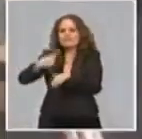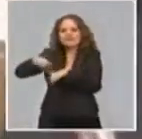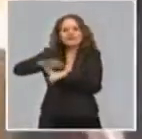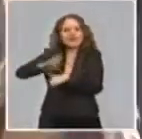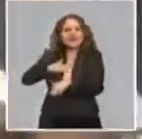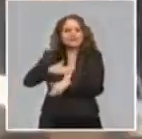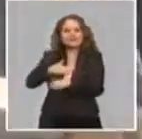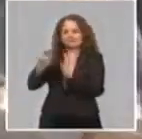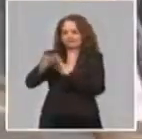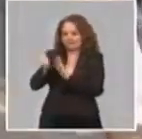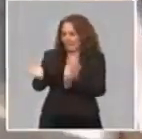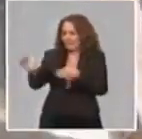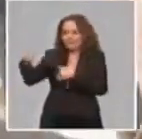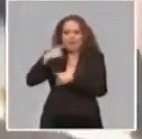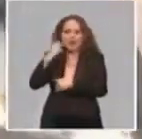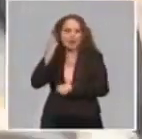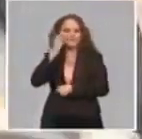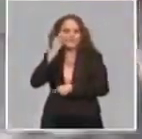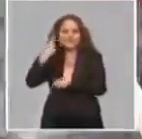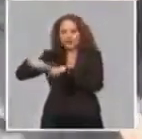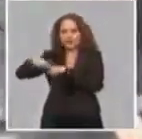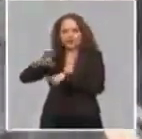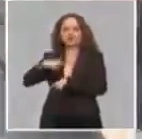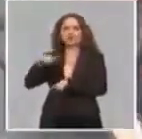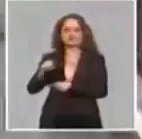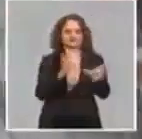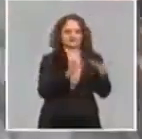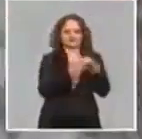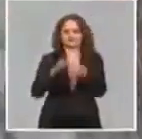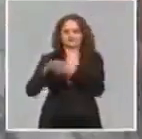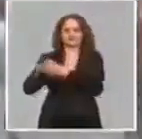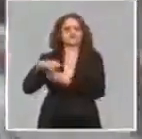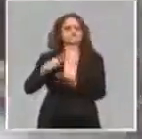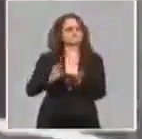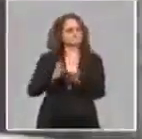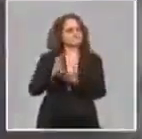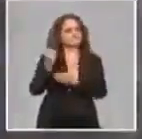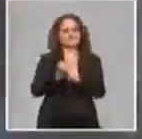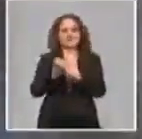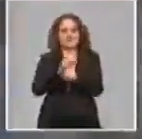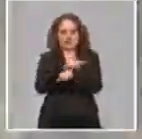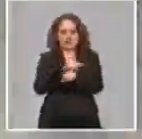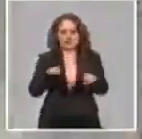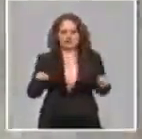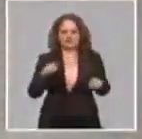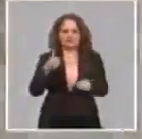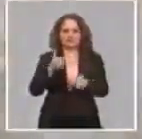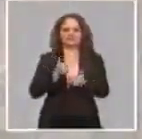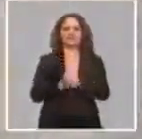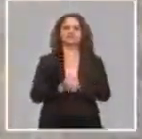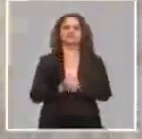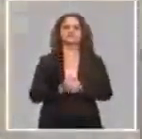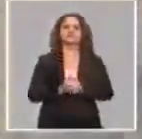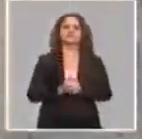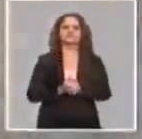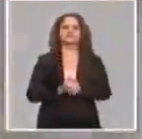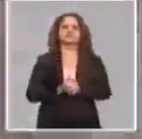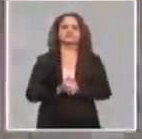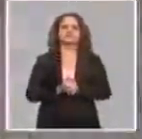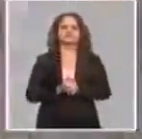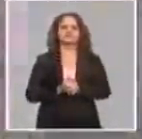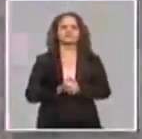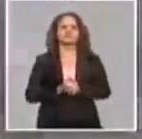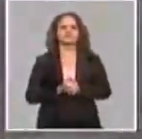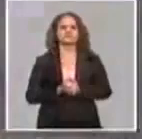inclusive de acuerdo a los recursos disponibles, pero trabajando contra un plan y logrando esos resultados.